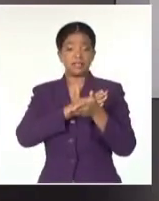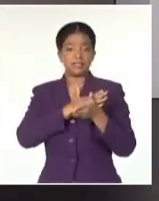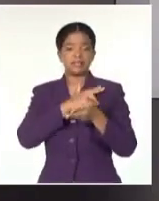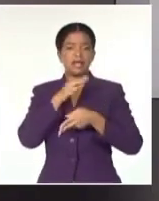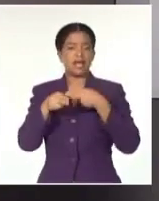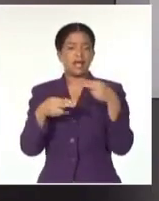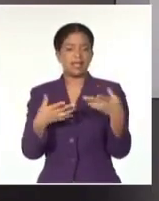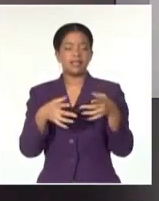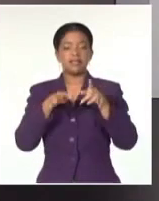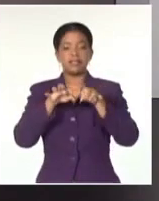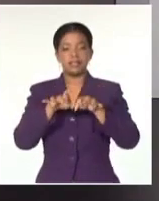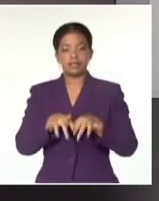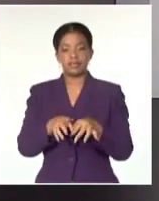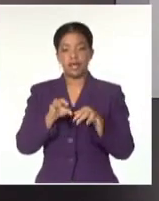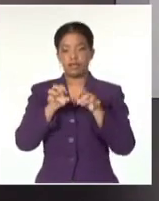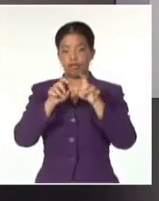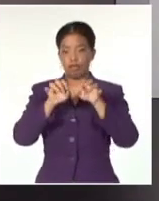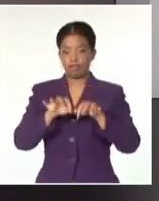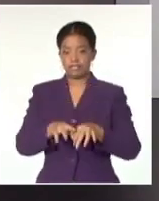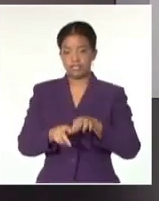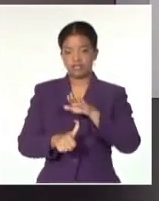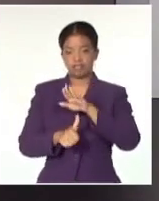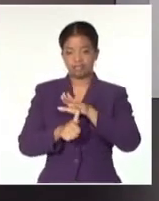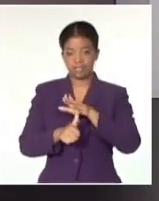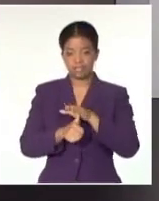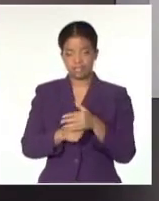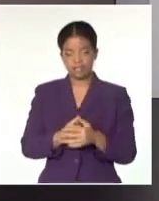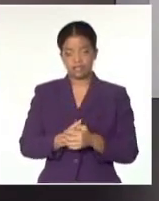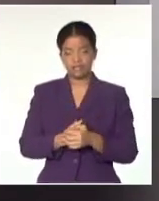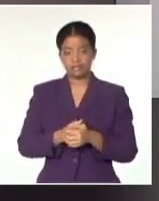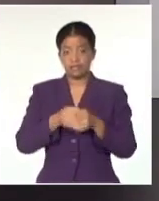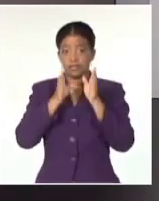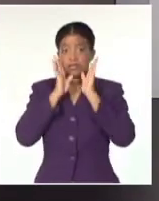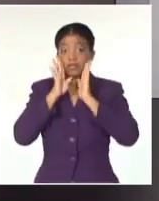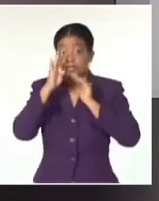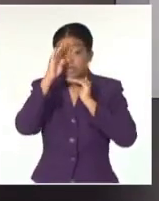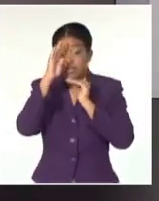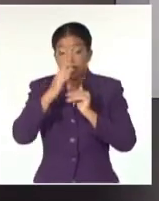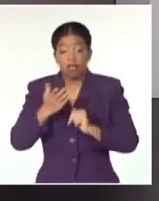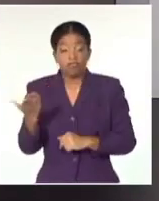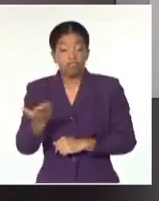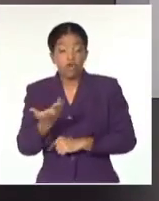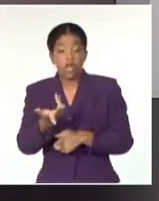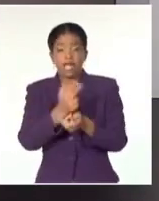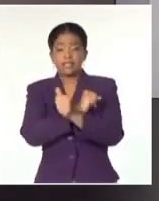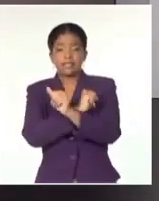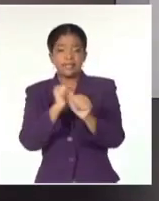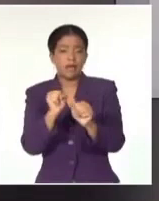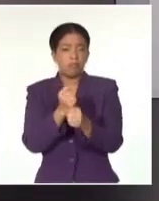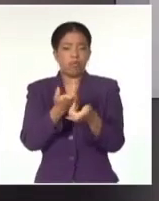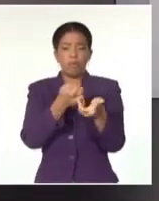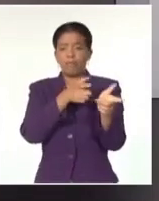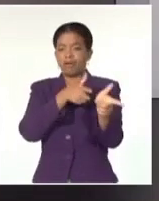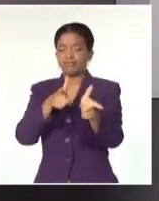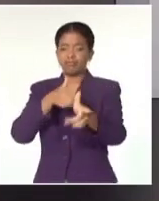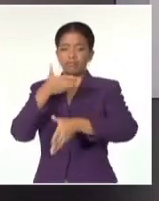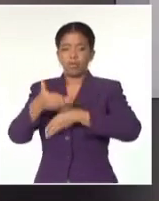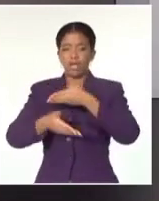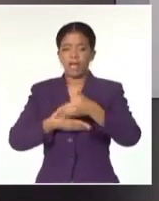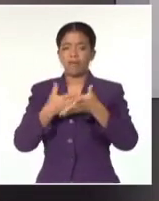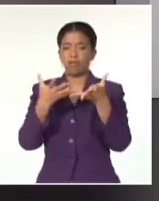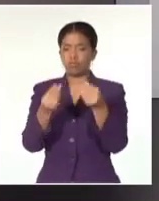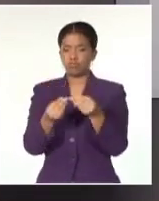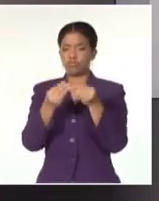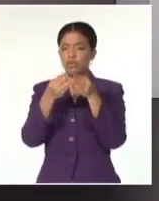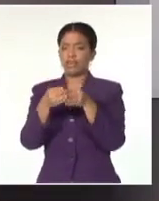presidencial y fue senador. Obsesionado con la violencia, Magriña es responsable de la organización de varios desembarcos y de la